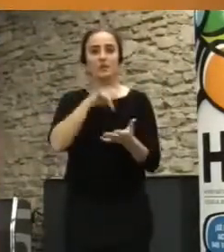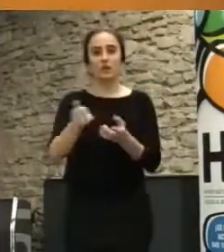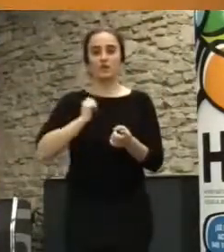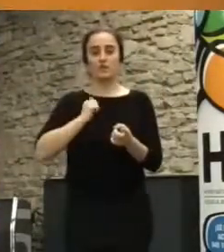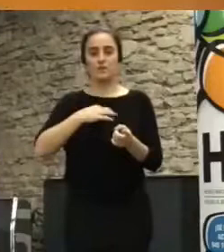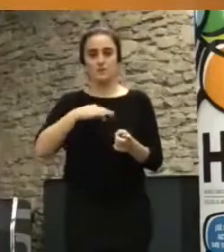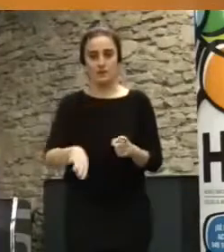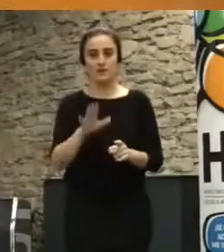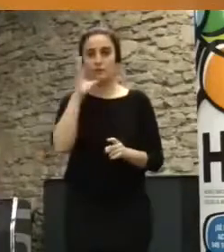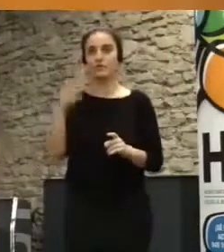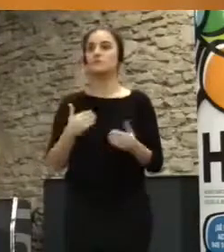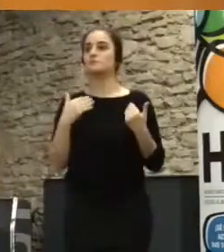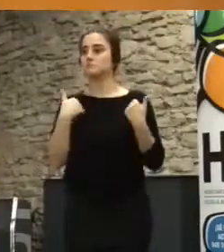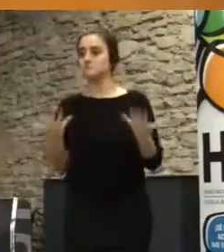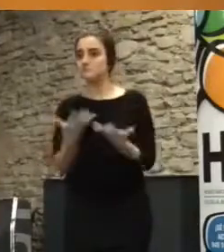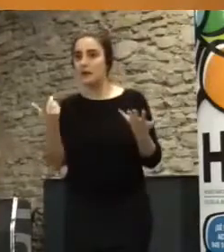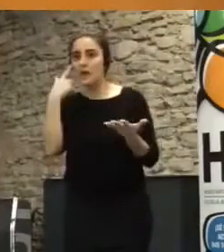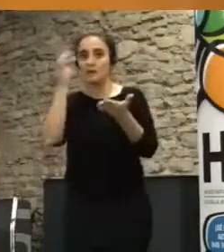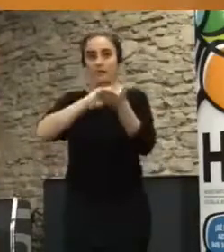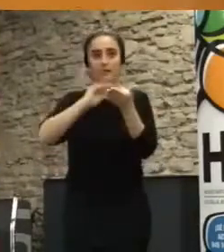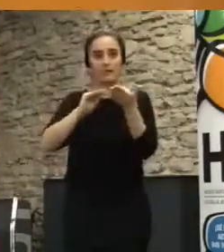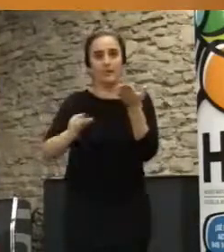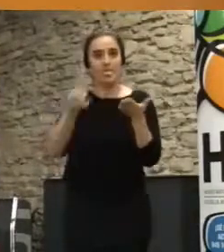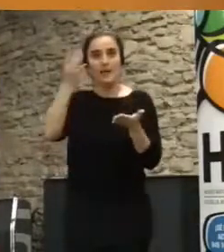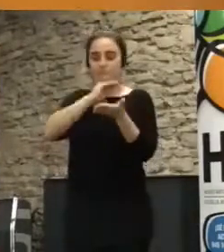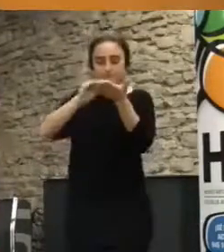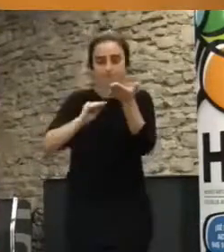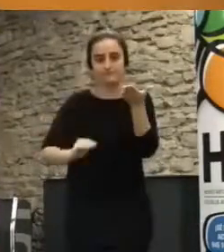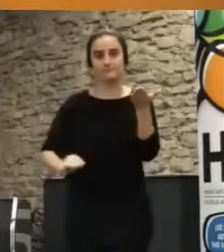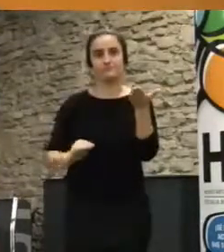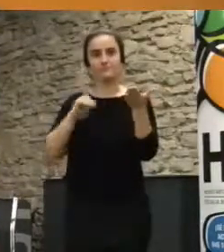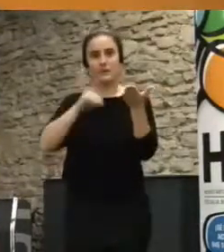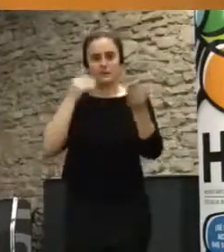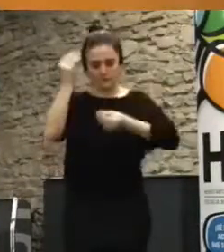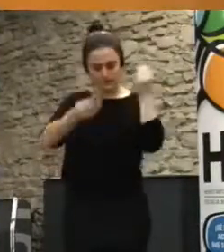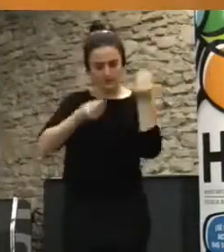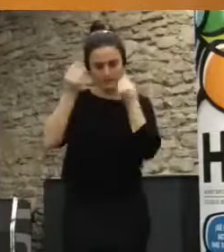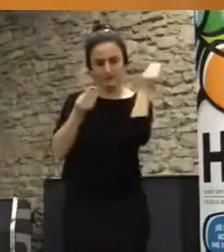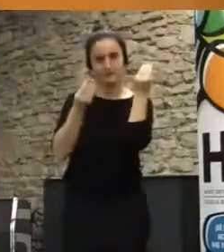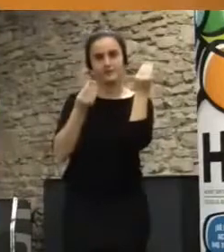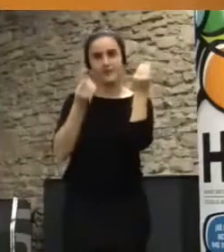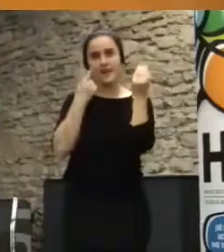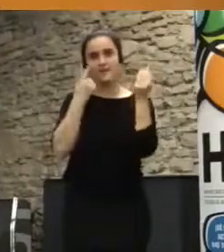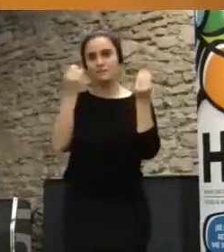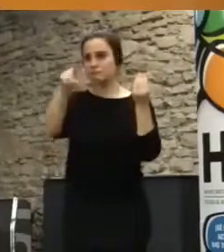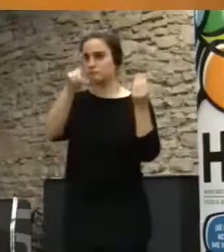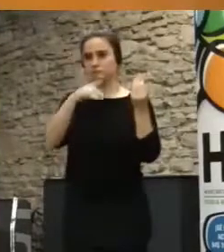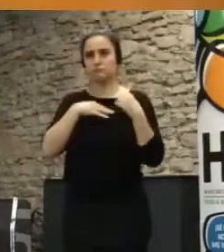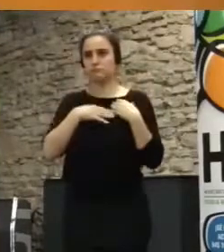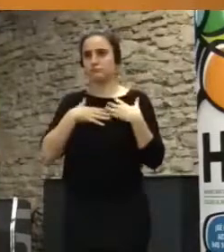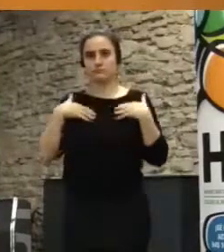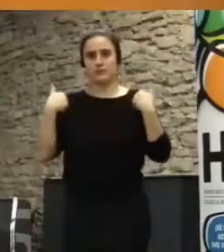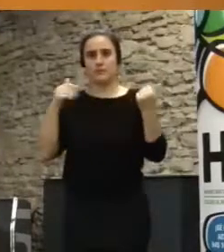Les animamos a que tomen nota, a que las registren, a que les den una vuelta y todo lo que consideren lo